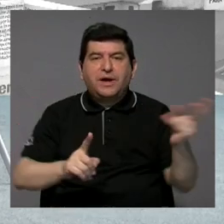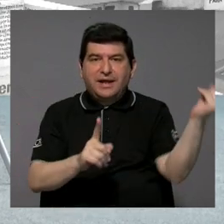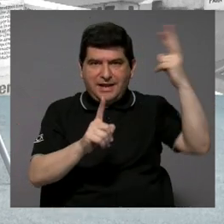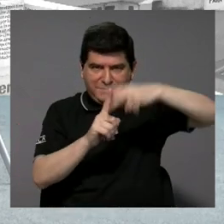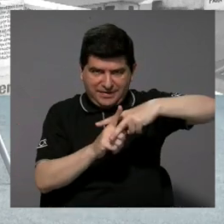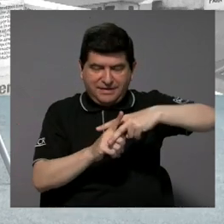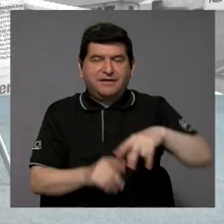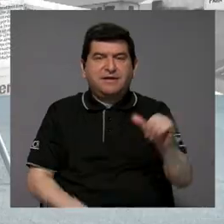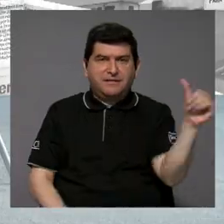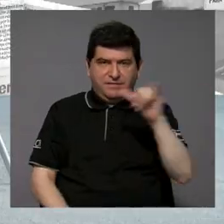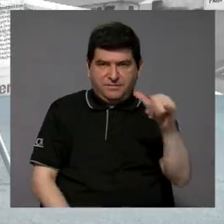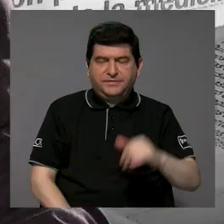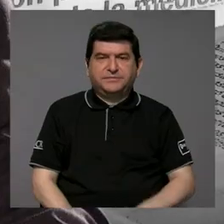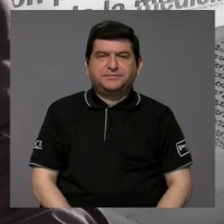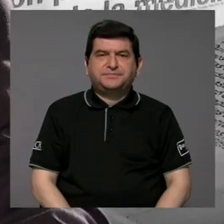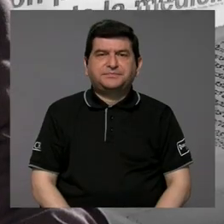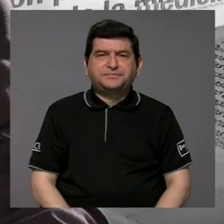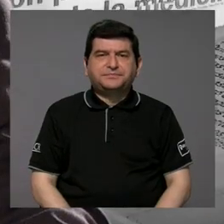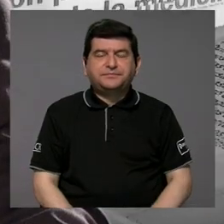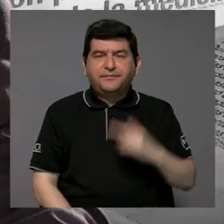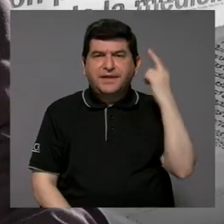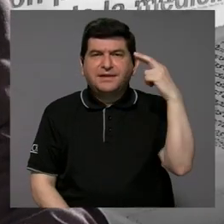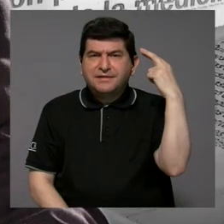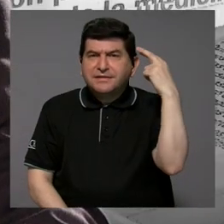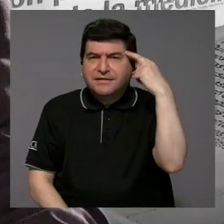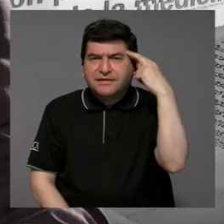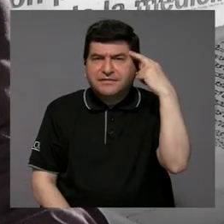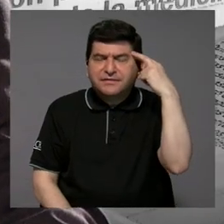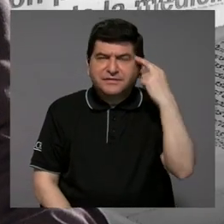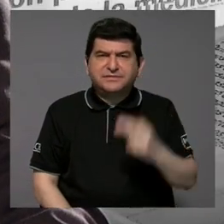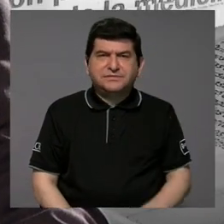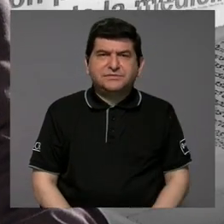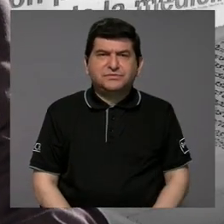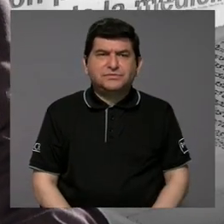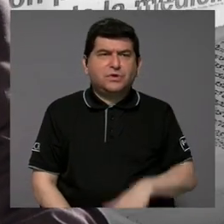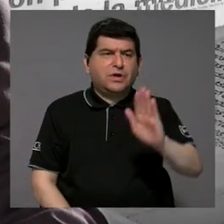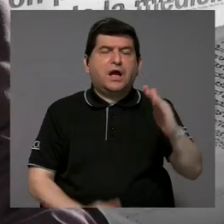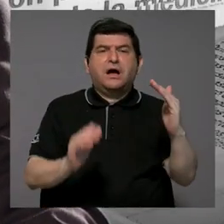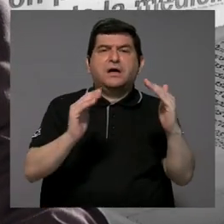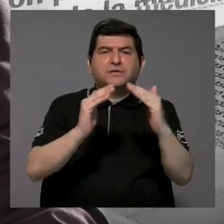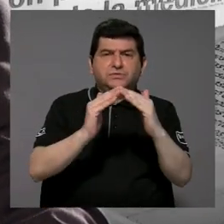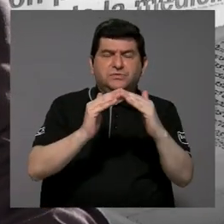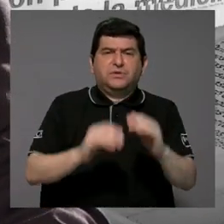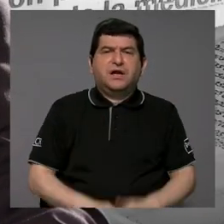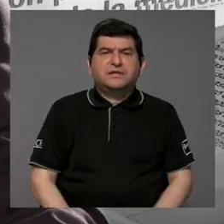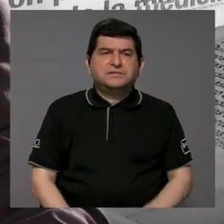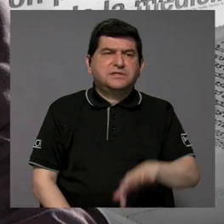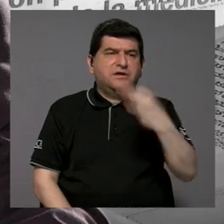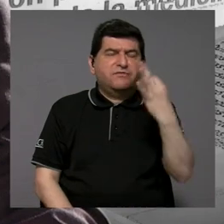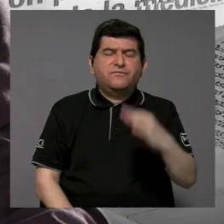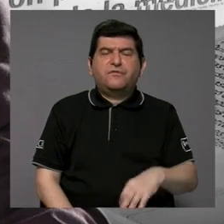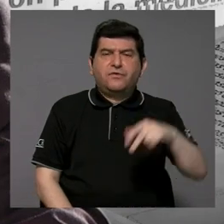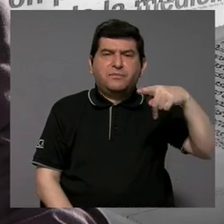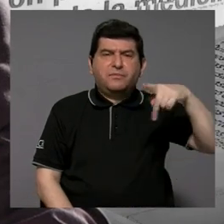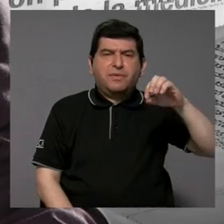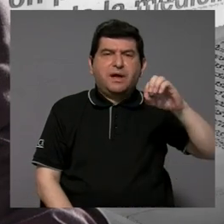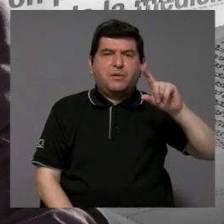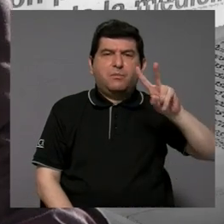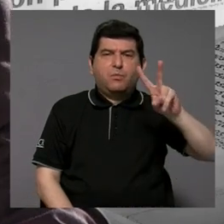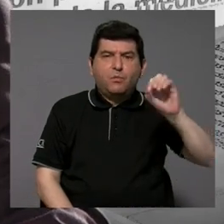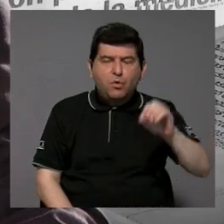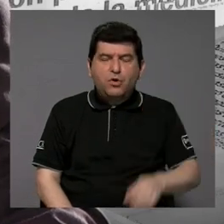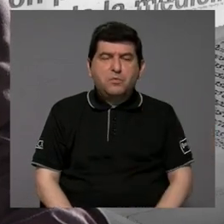aplicaciones, sino también porque les llega a sus hogares en polvo de la calle,